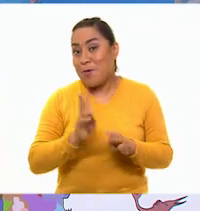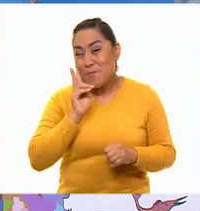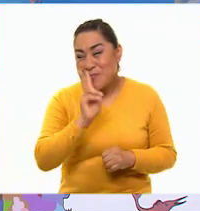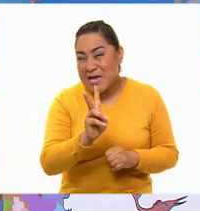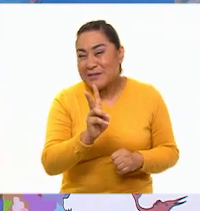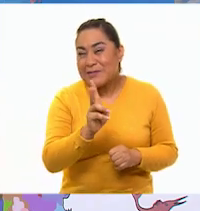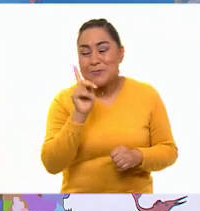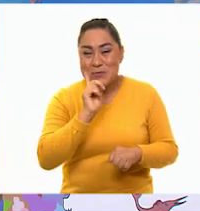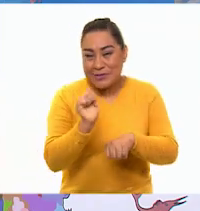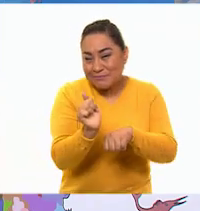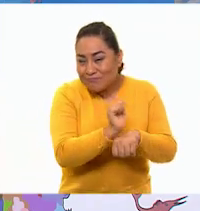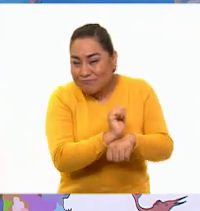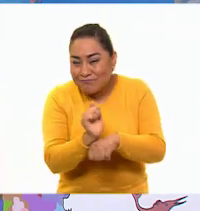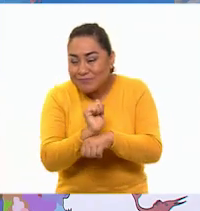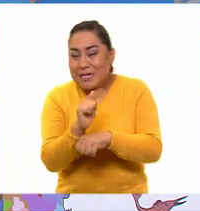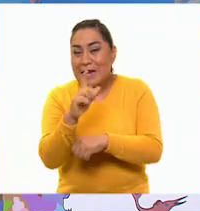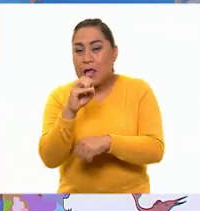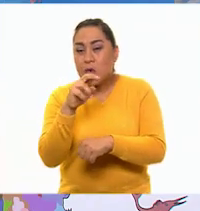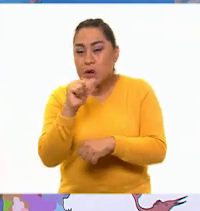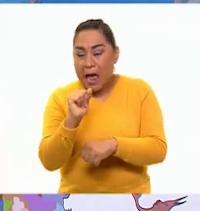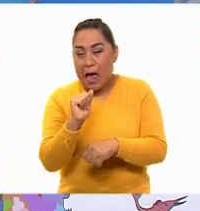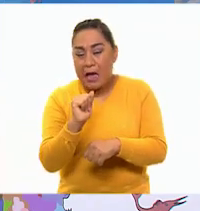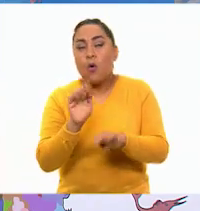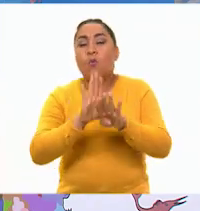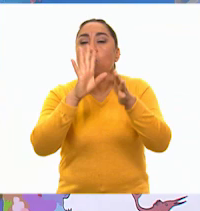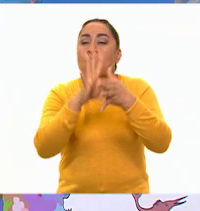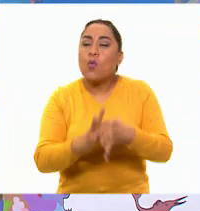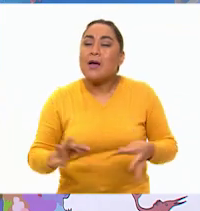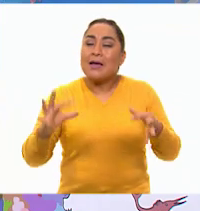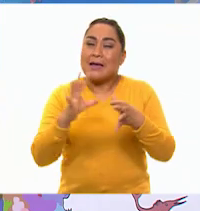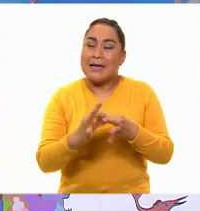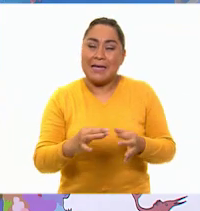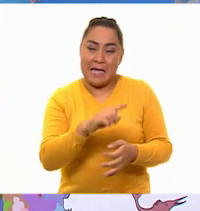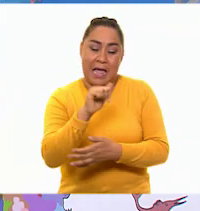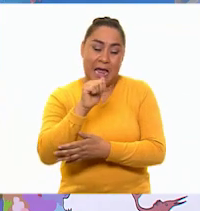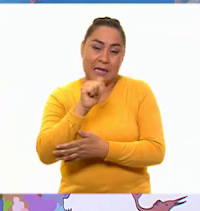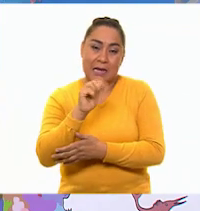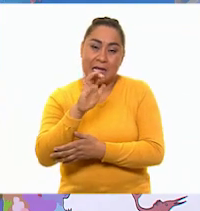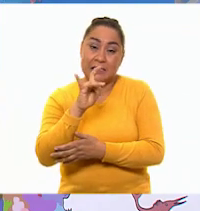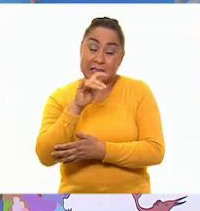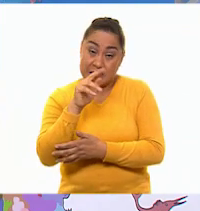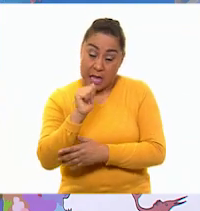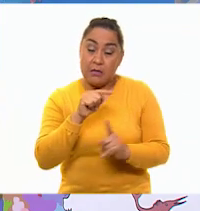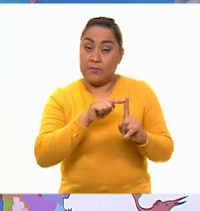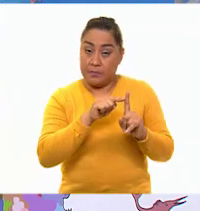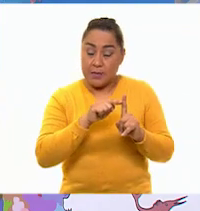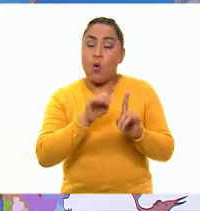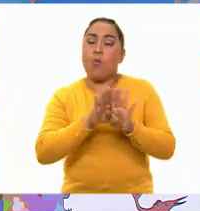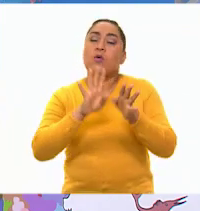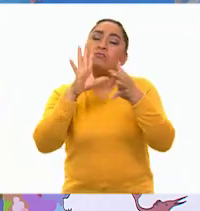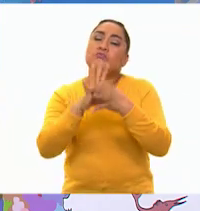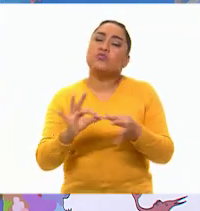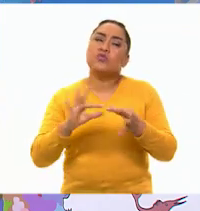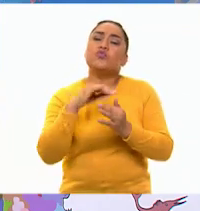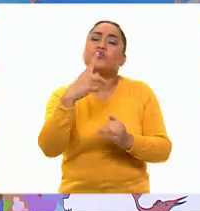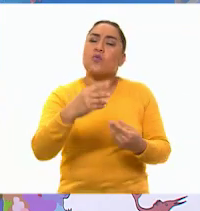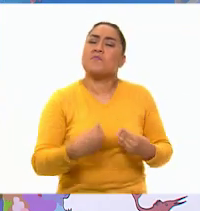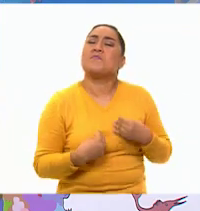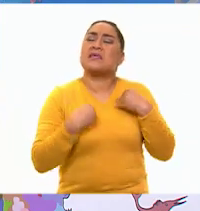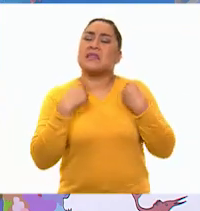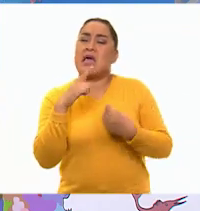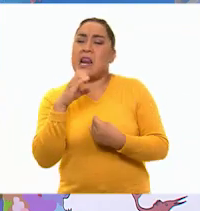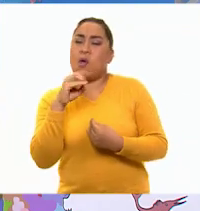caracterización de Leona Vicario que hace la actriz y cuenta cuentos Ana Cristina Ortega? Ella también está narrando su biografía.